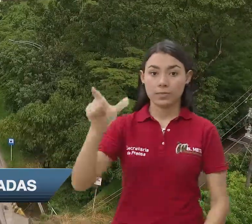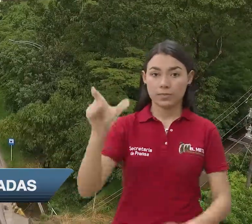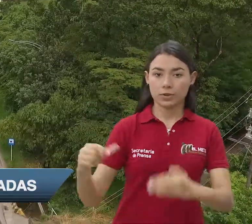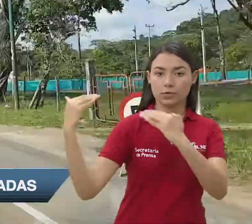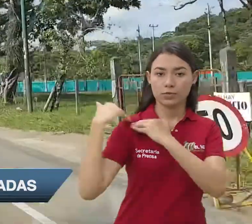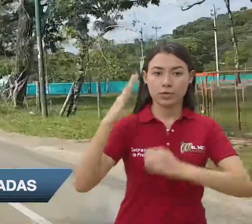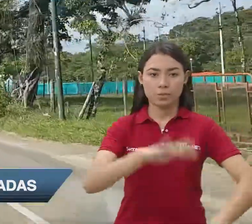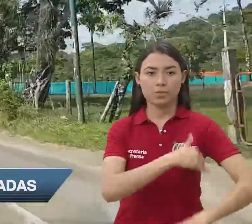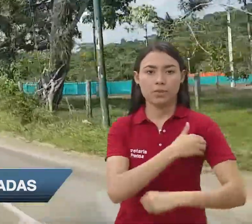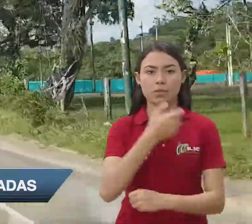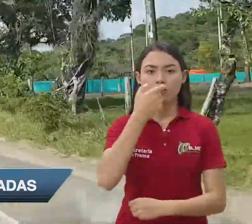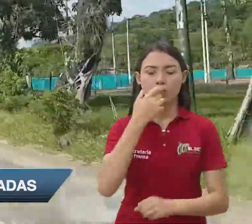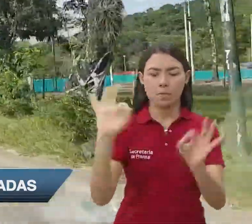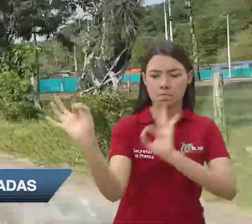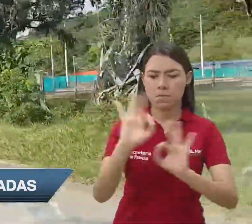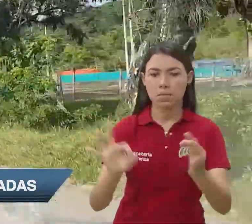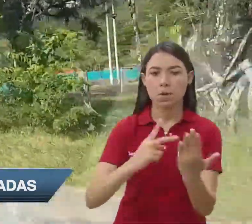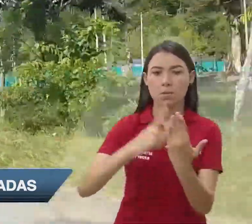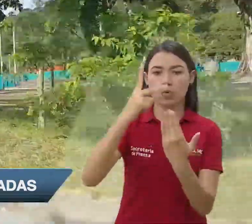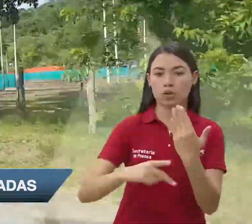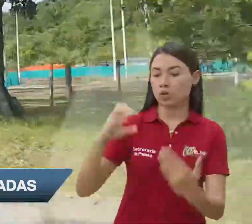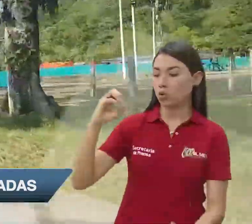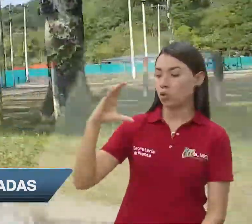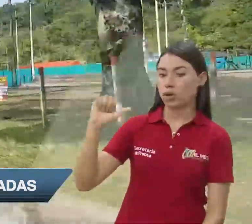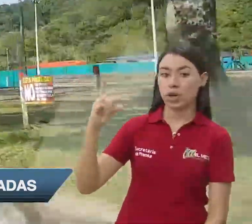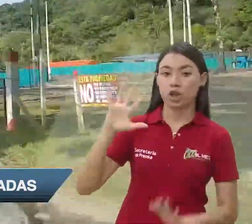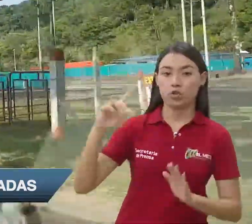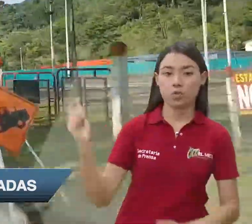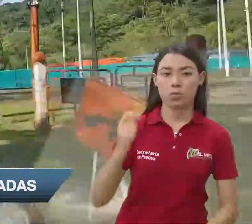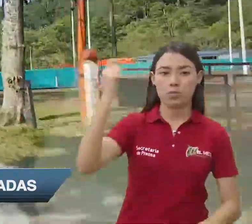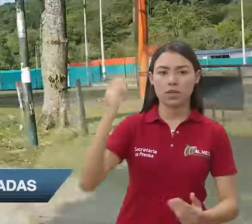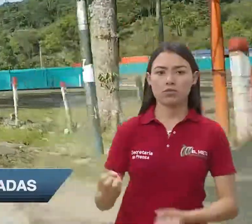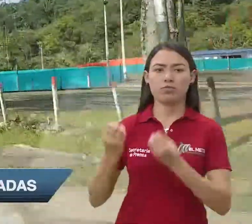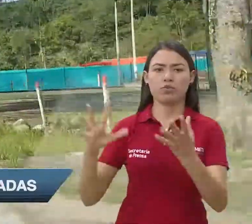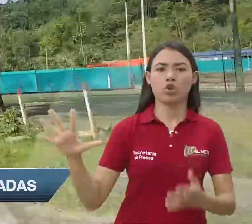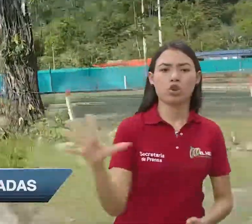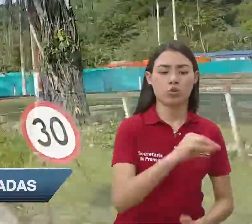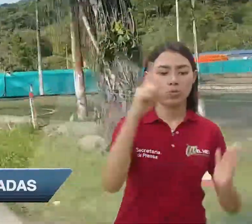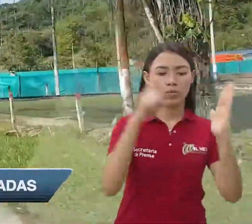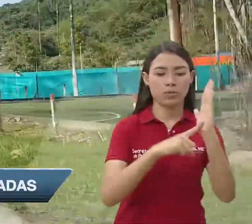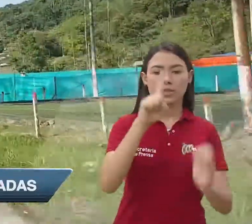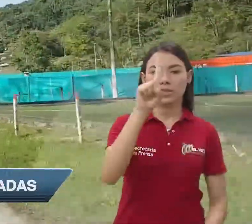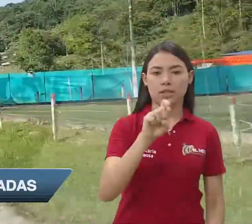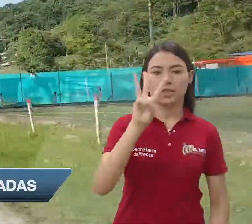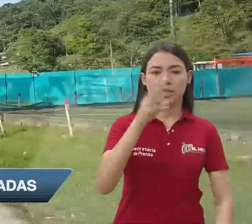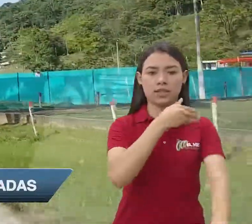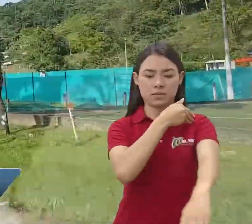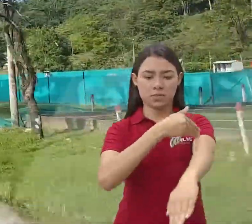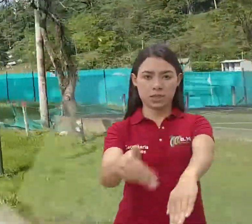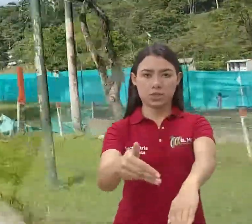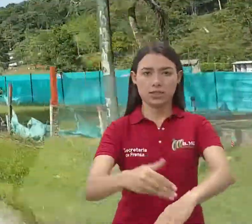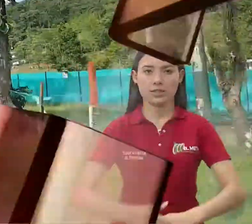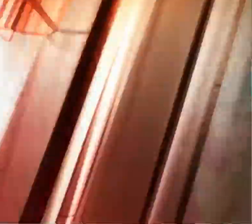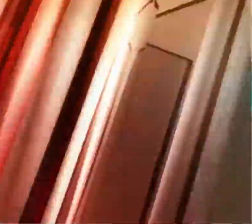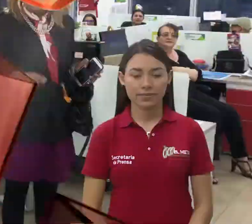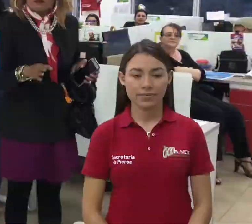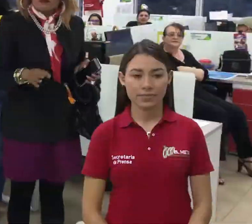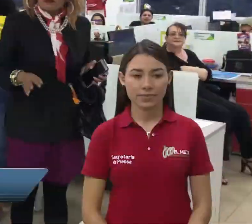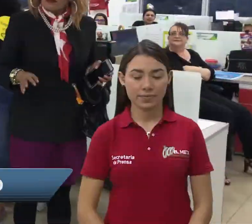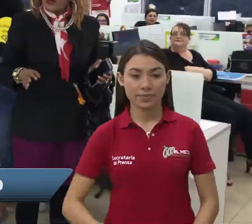parte del Ministerio de Transporte para presentar el proyecto Alocad Meta que en su segunda fase costará 163 mil millones.